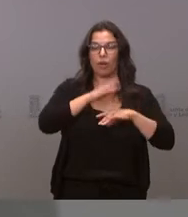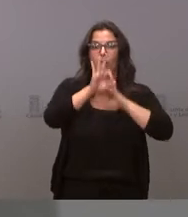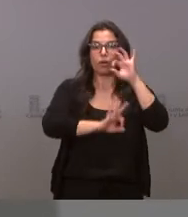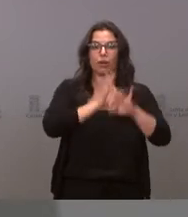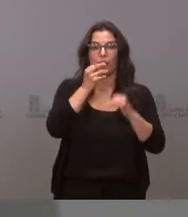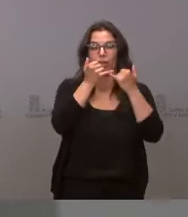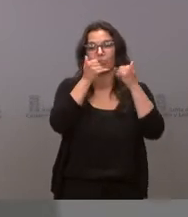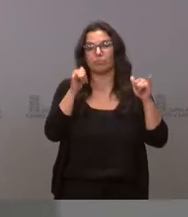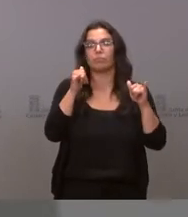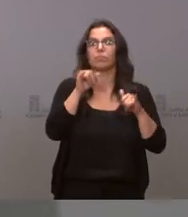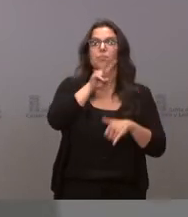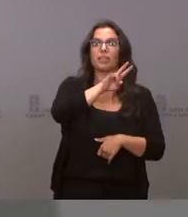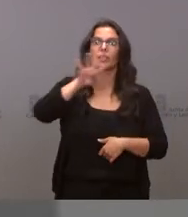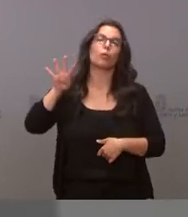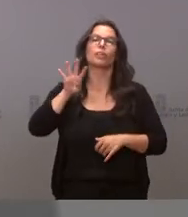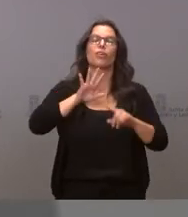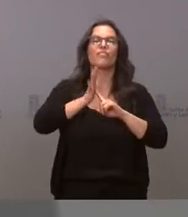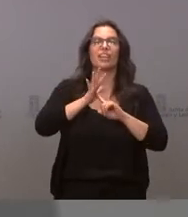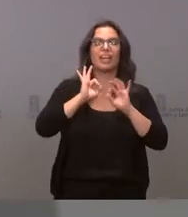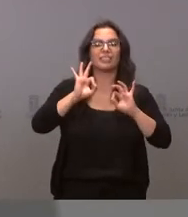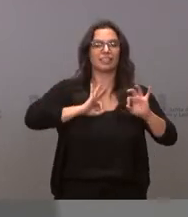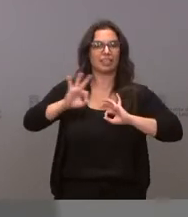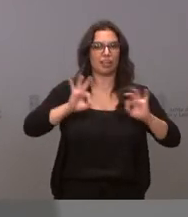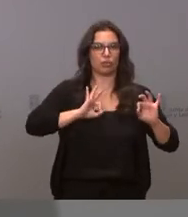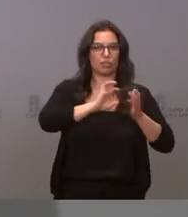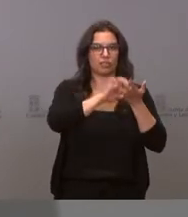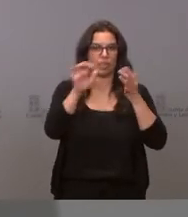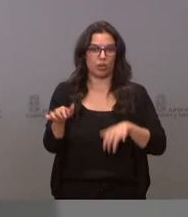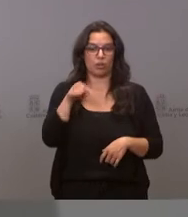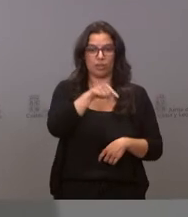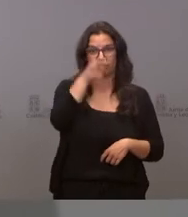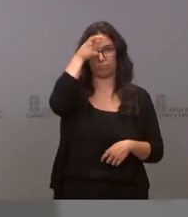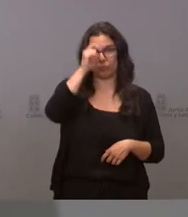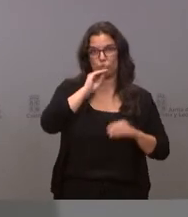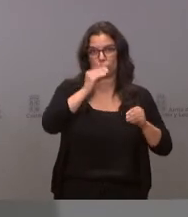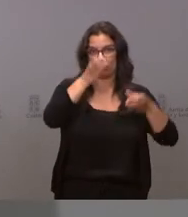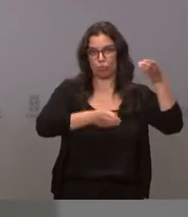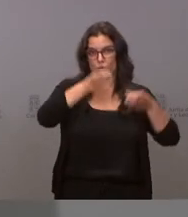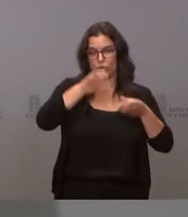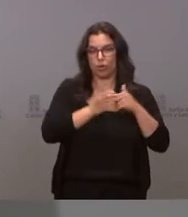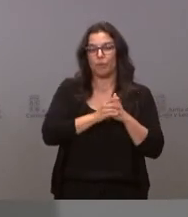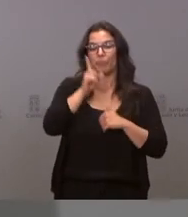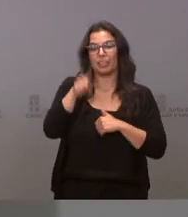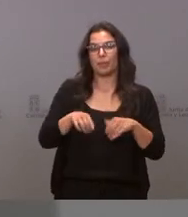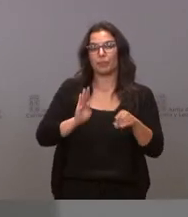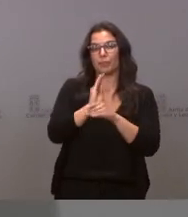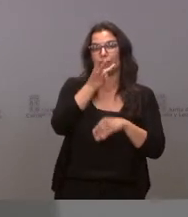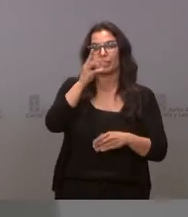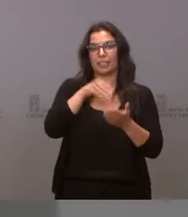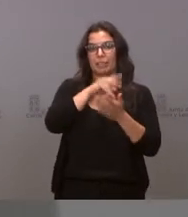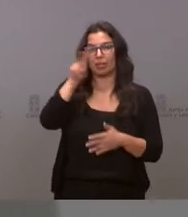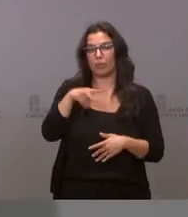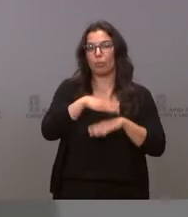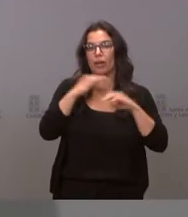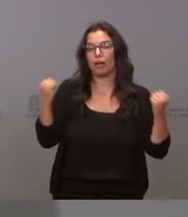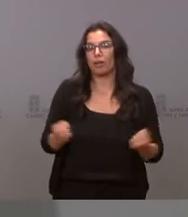24 edición de la Feria de Teatro de Castilla y León en esa localidad. Y destina otros 30.000 euros para actuaciones